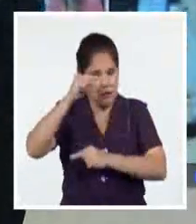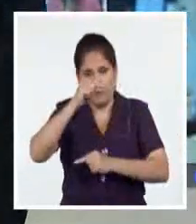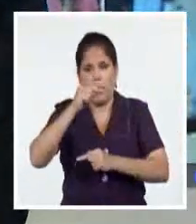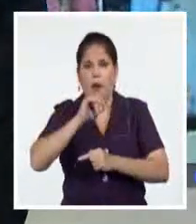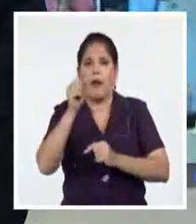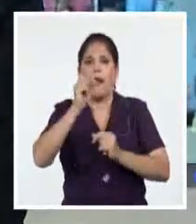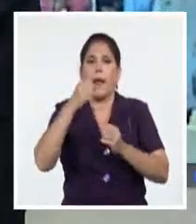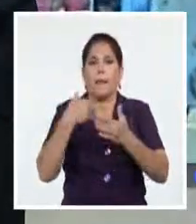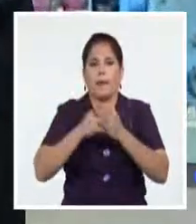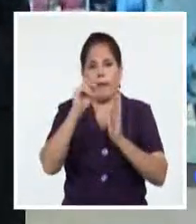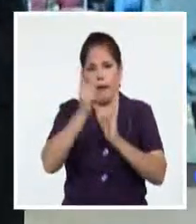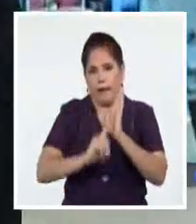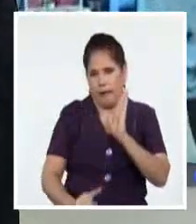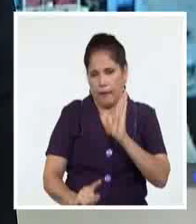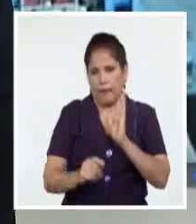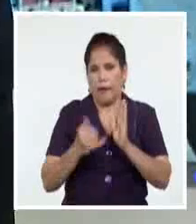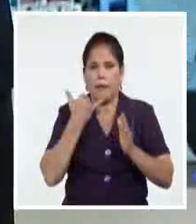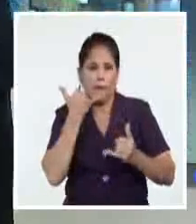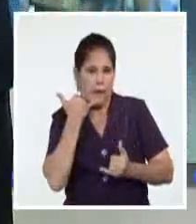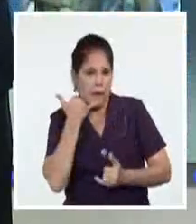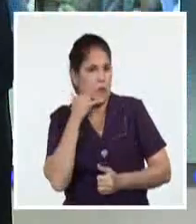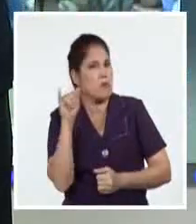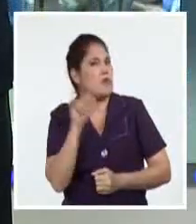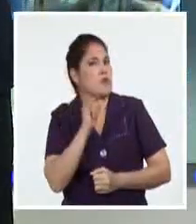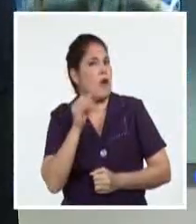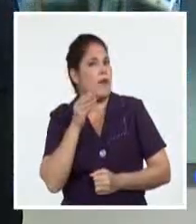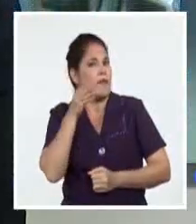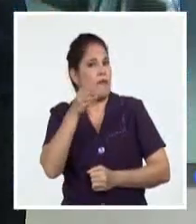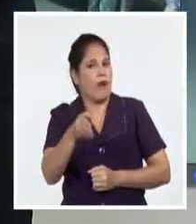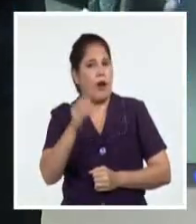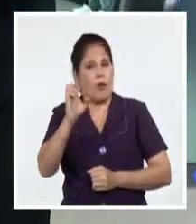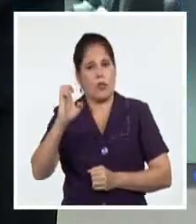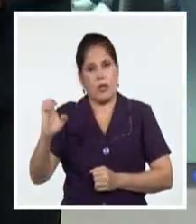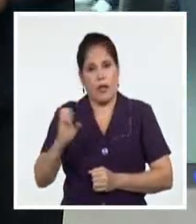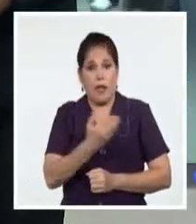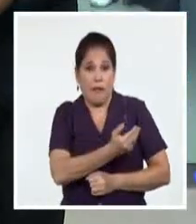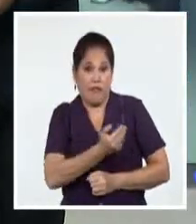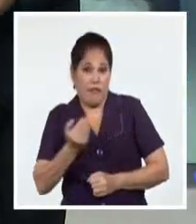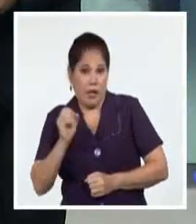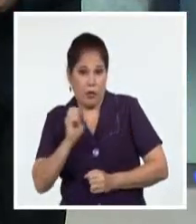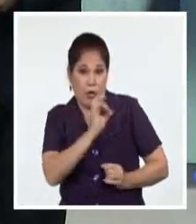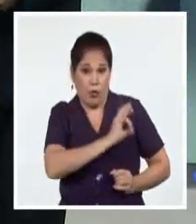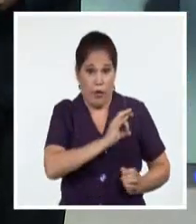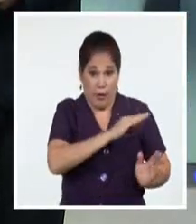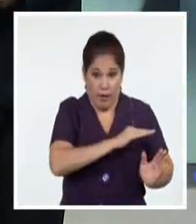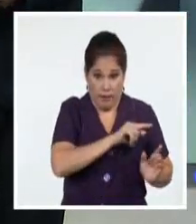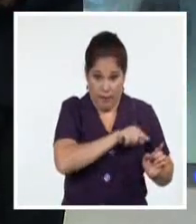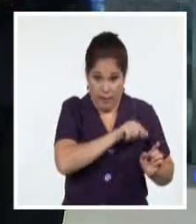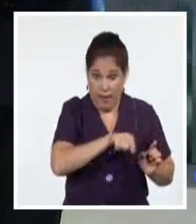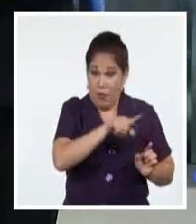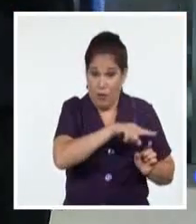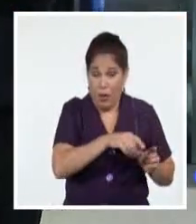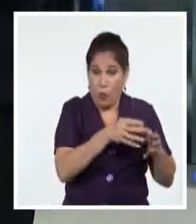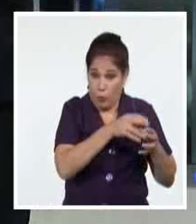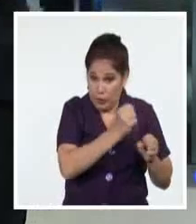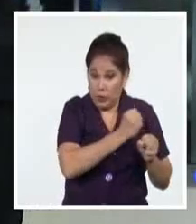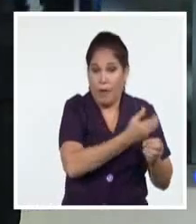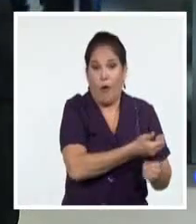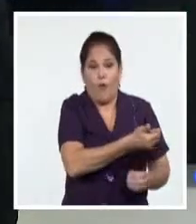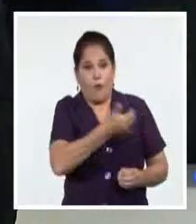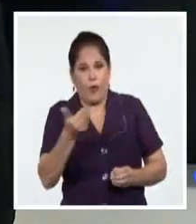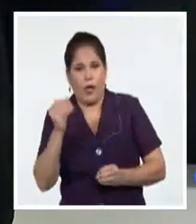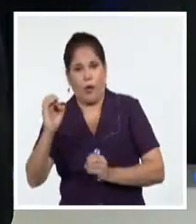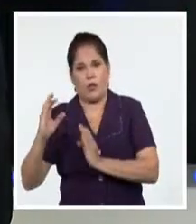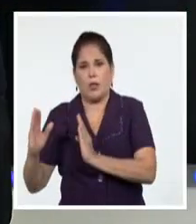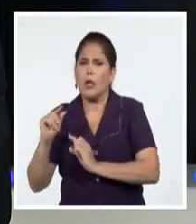sector eléctrico y de las comunicaciones, que ya van camino a occidente o ya vienen hacia acá. Nosotros esperamos que pronto se decrete la